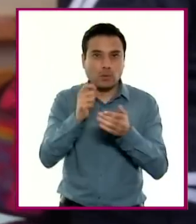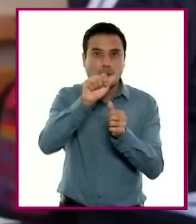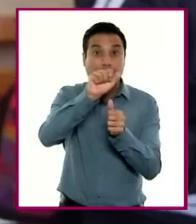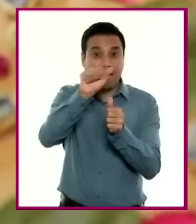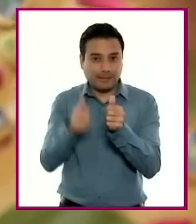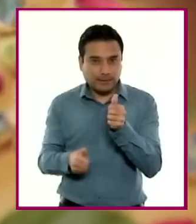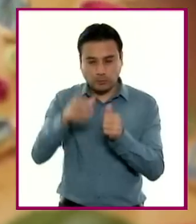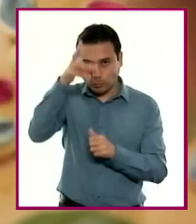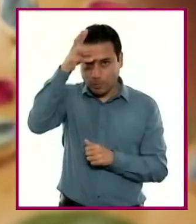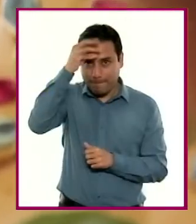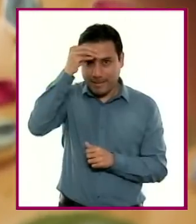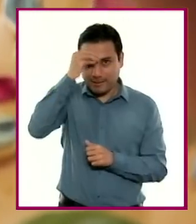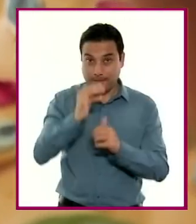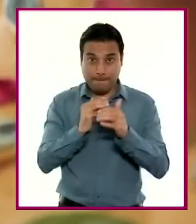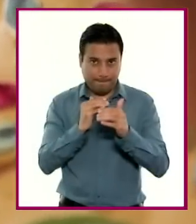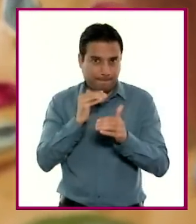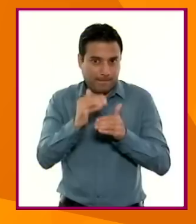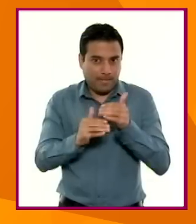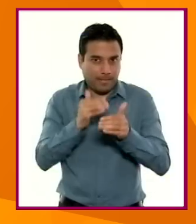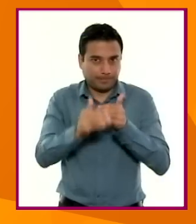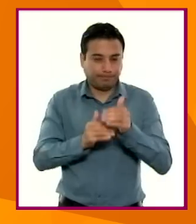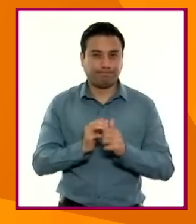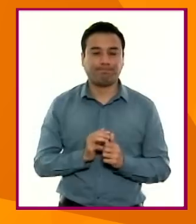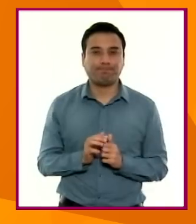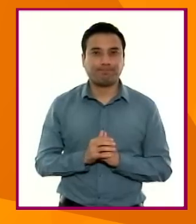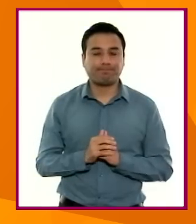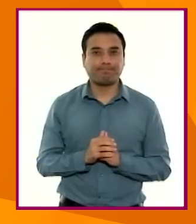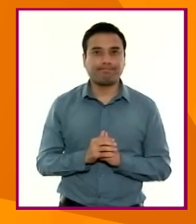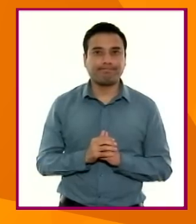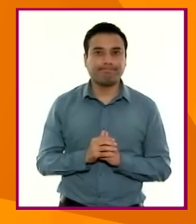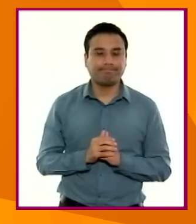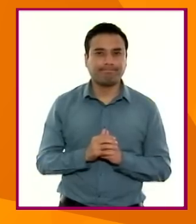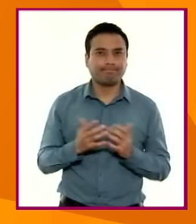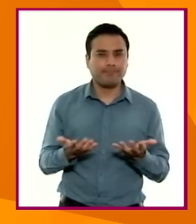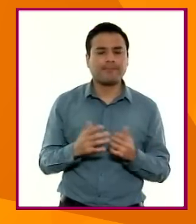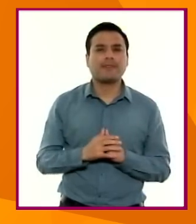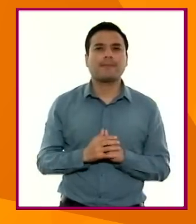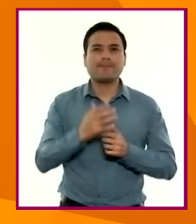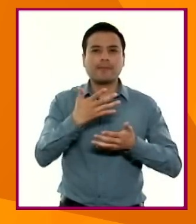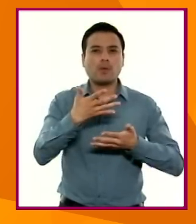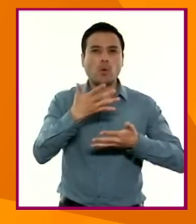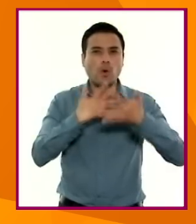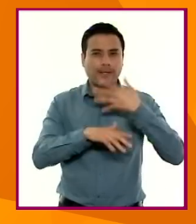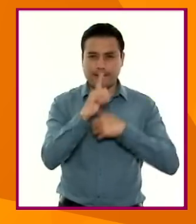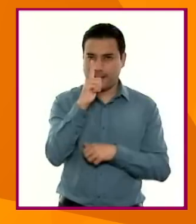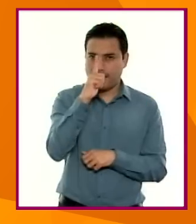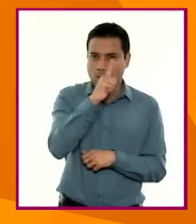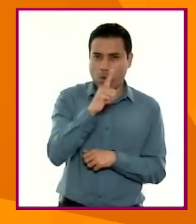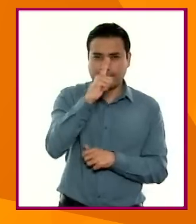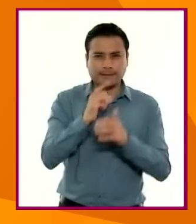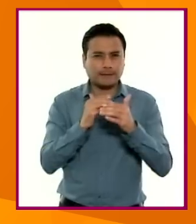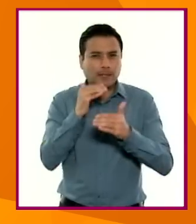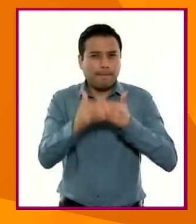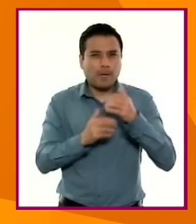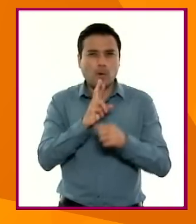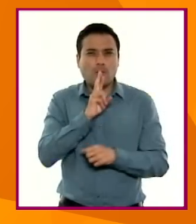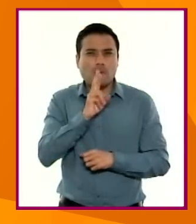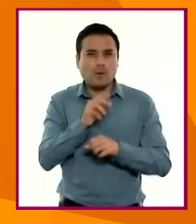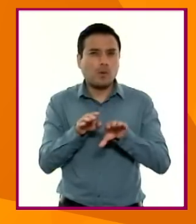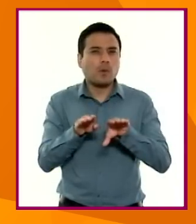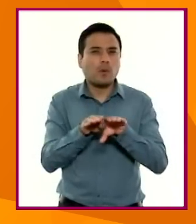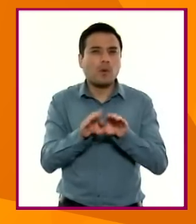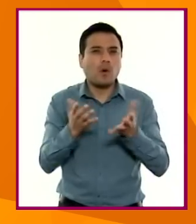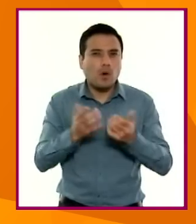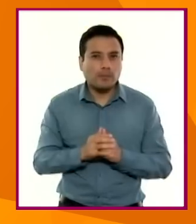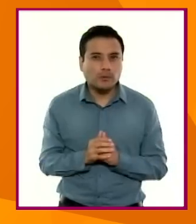escrito y artísticos. Para propiciar el desarrollo del lenguaje oral, se promueve la